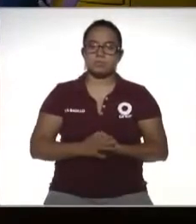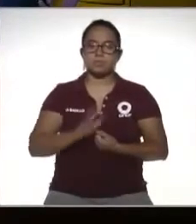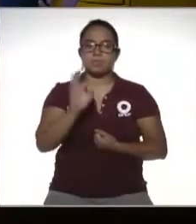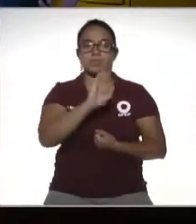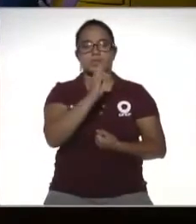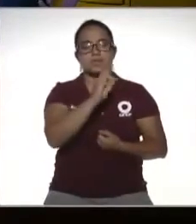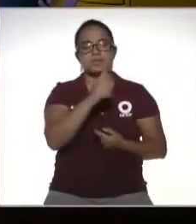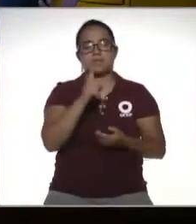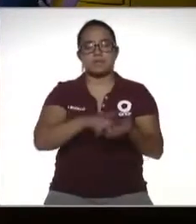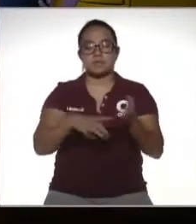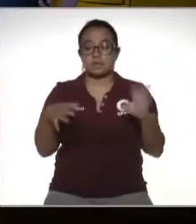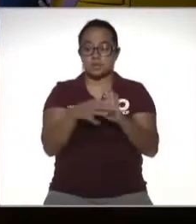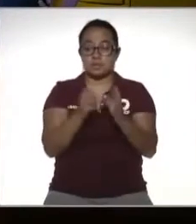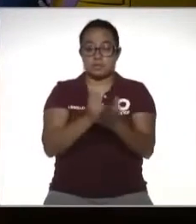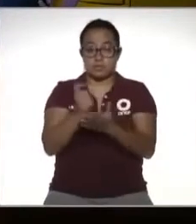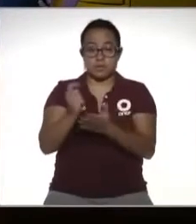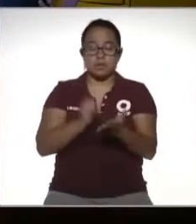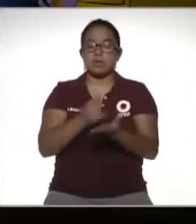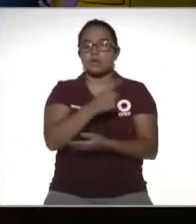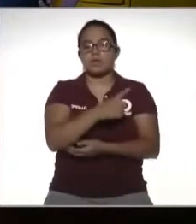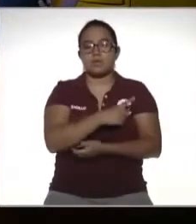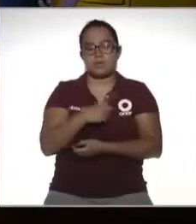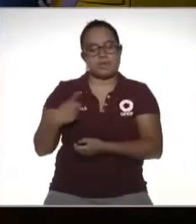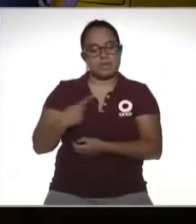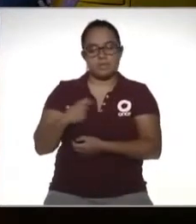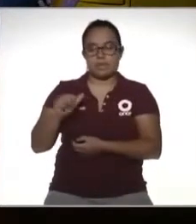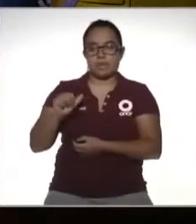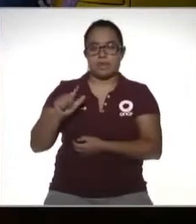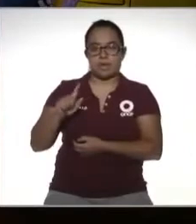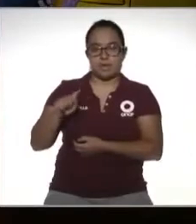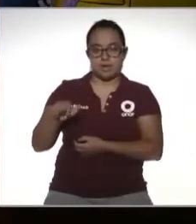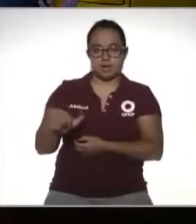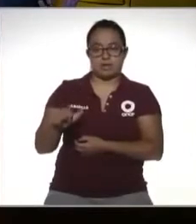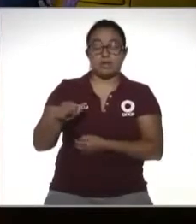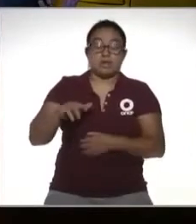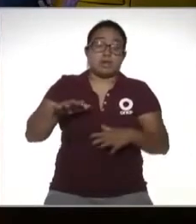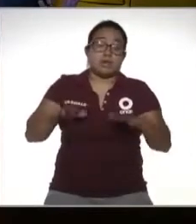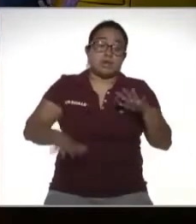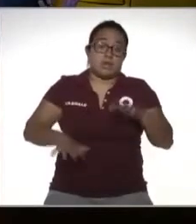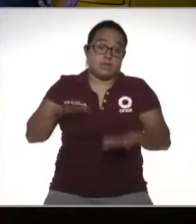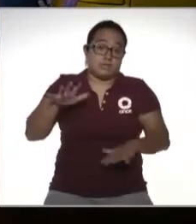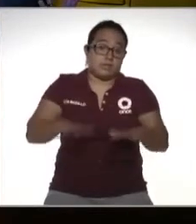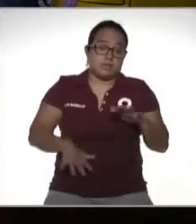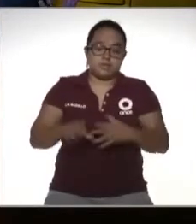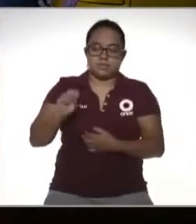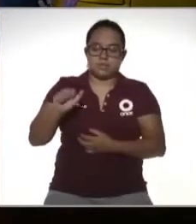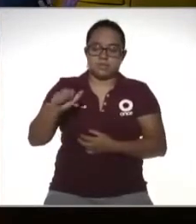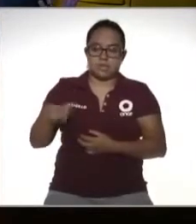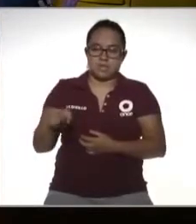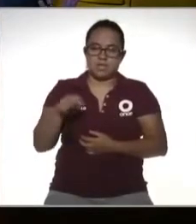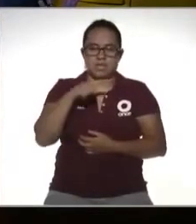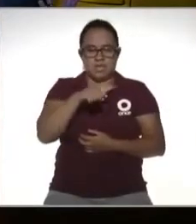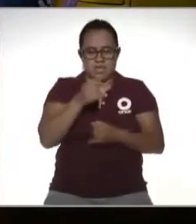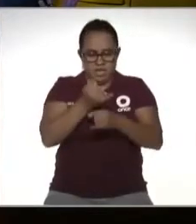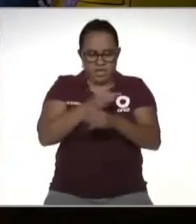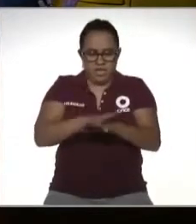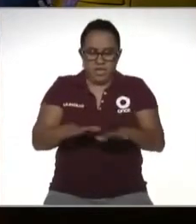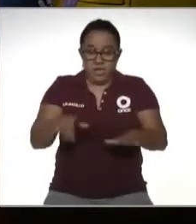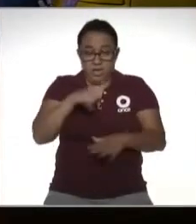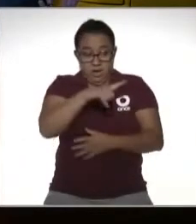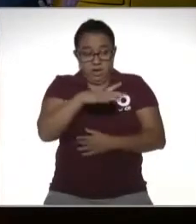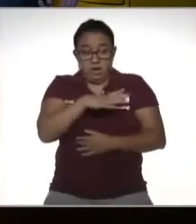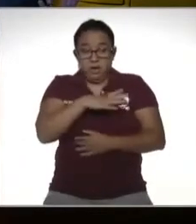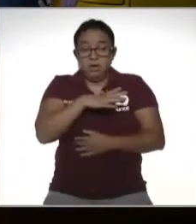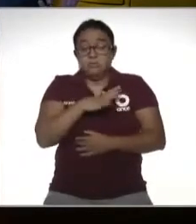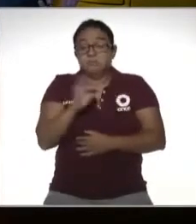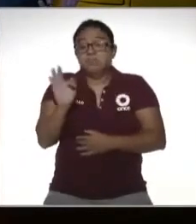el pago de un impuesto está obligado a darse de alta entonces hay veces que también el SAT con la información que cuenta